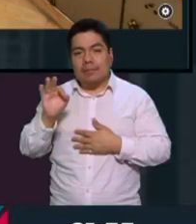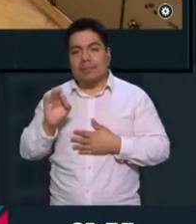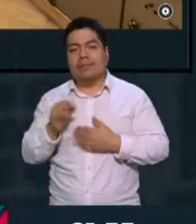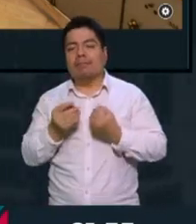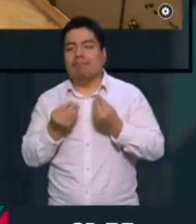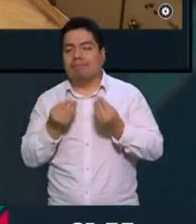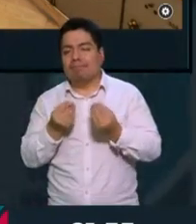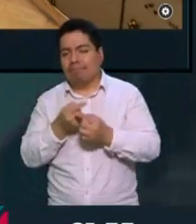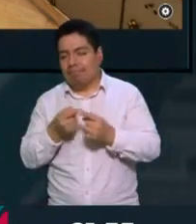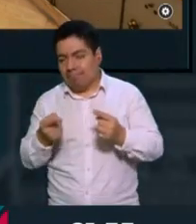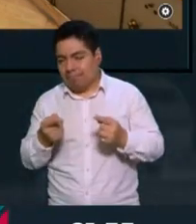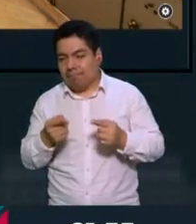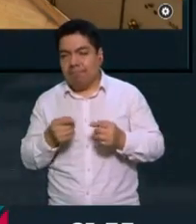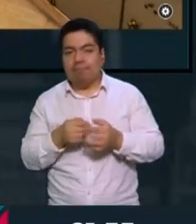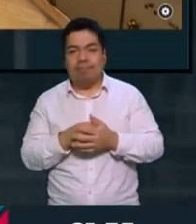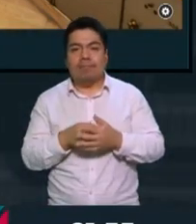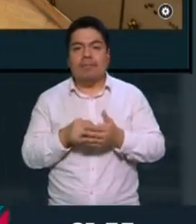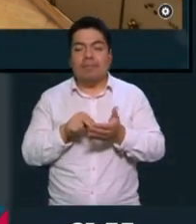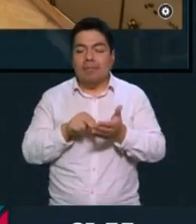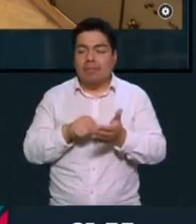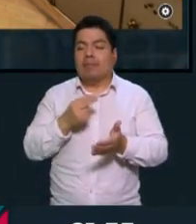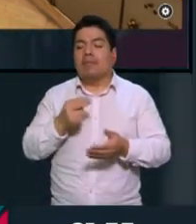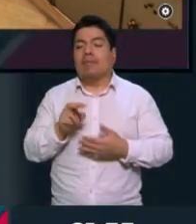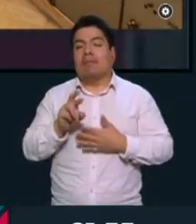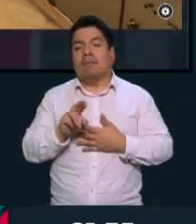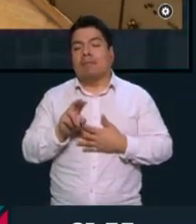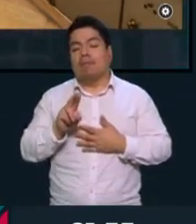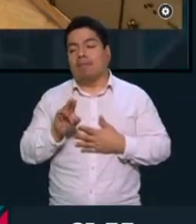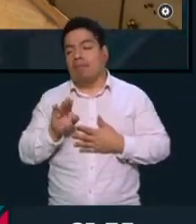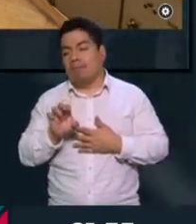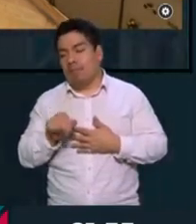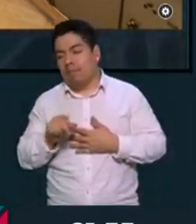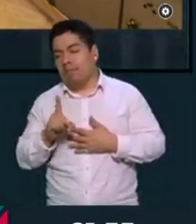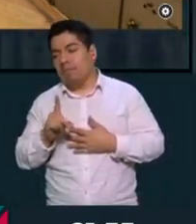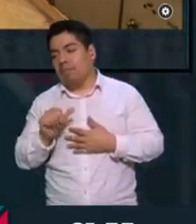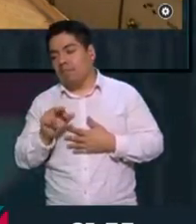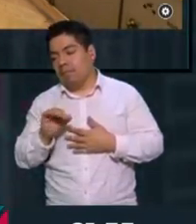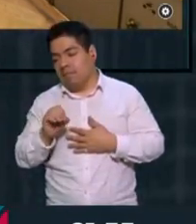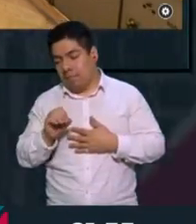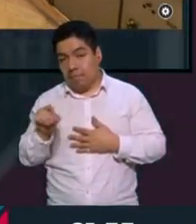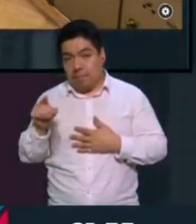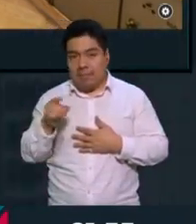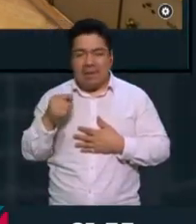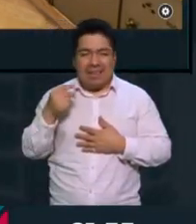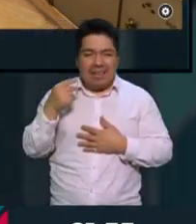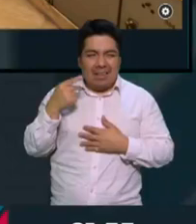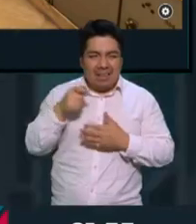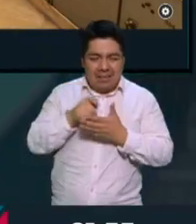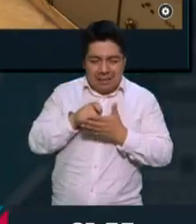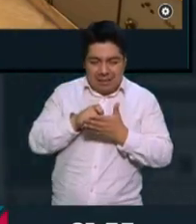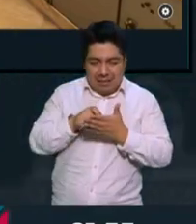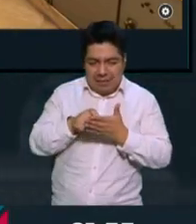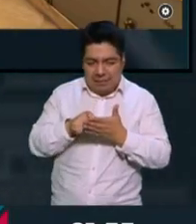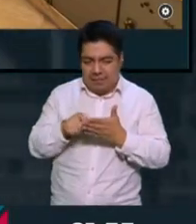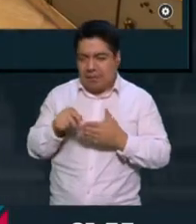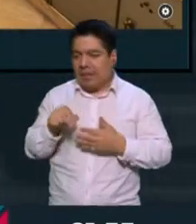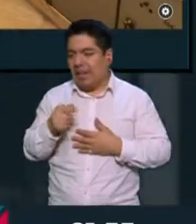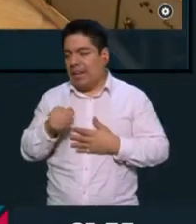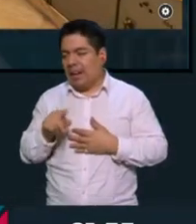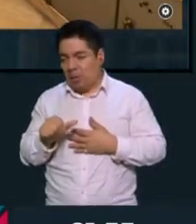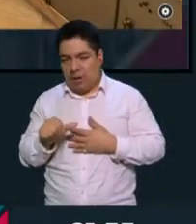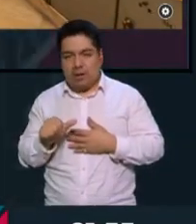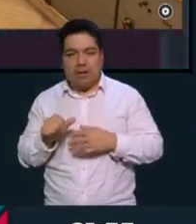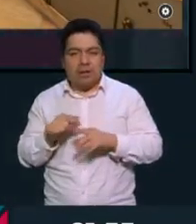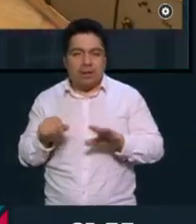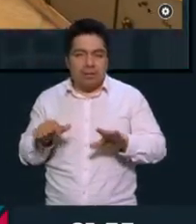haber muchas. La firma de Rubén Darío, Sergio Ramírez, el escritor nicaragüense que ya no es nicaragüense porque tuvo